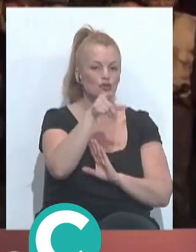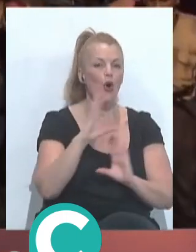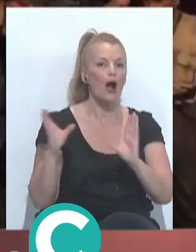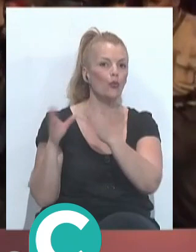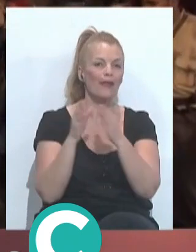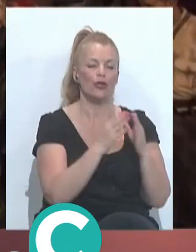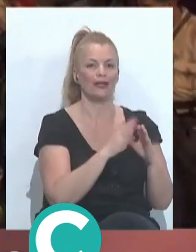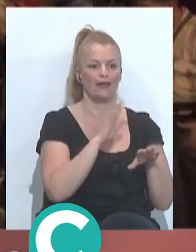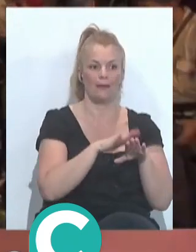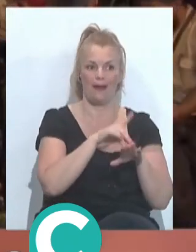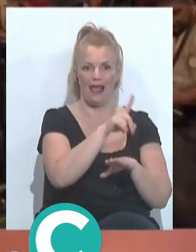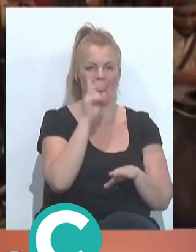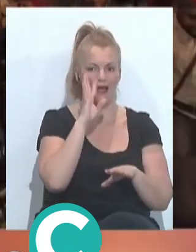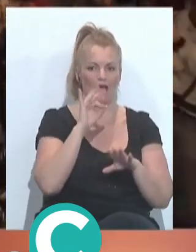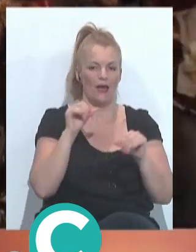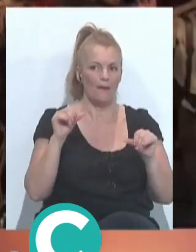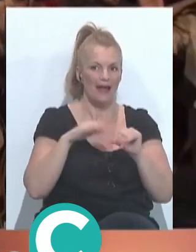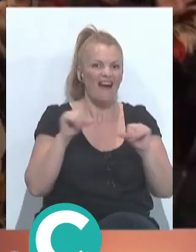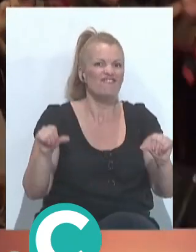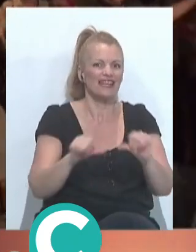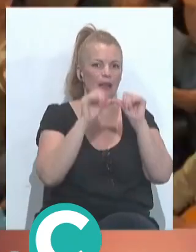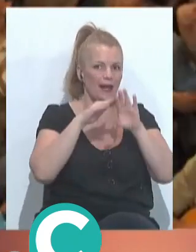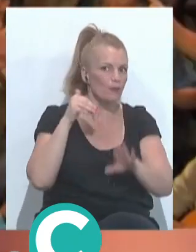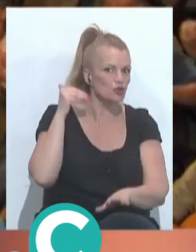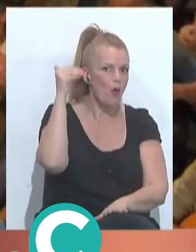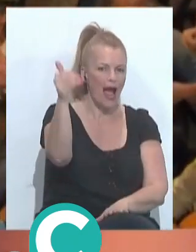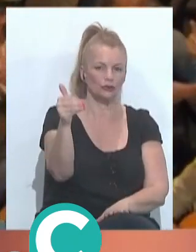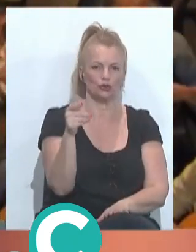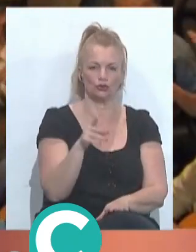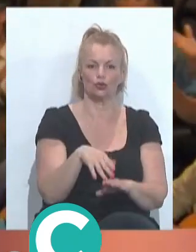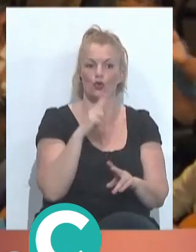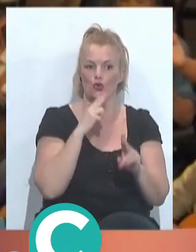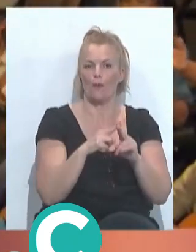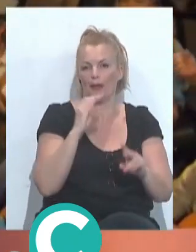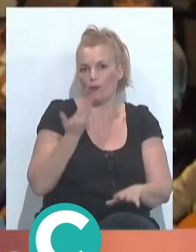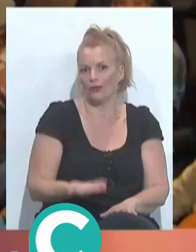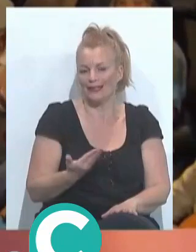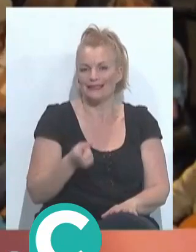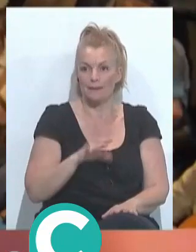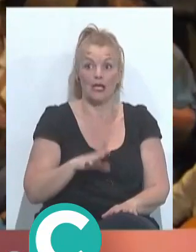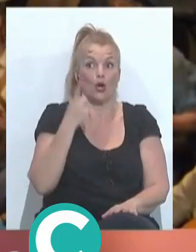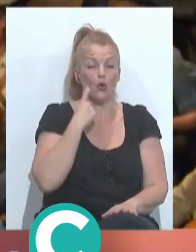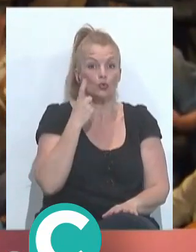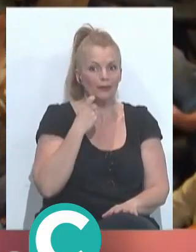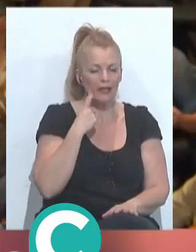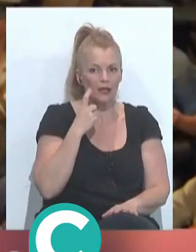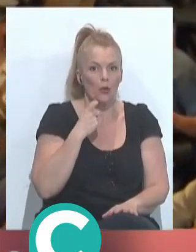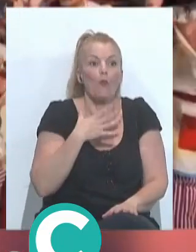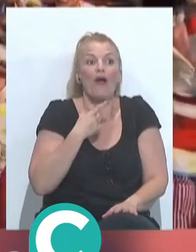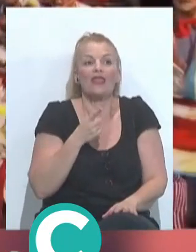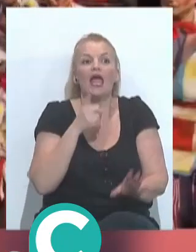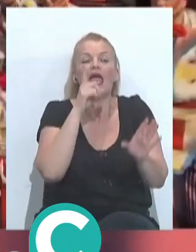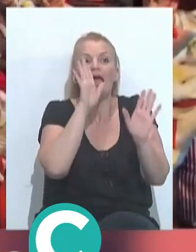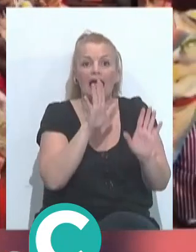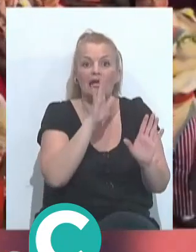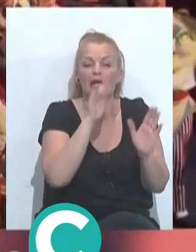que hay que tener en cuenta para finales en los próximos años. Hombre, claro. Y a lo mejor nombres consagrados se tienen que acostumbrar a no estar ahí